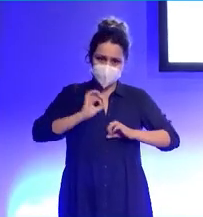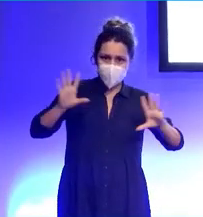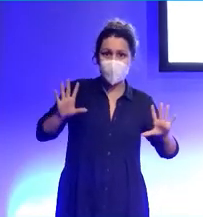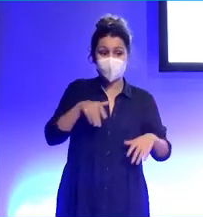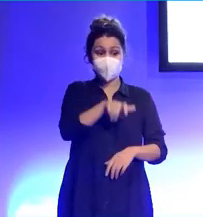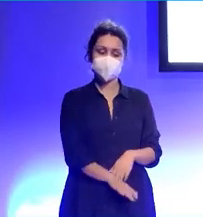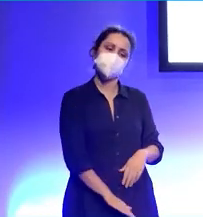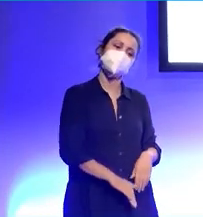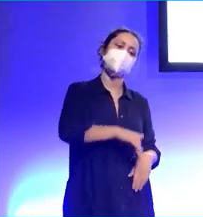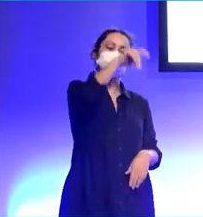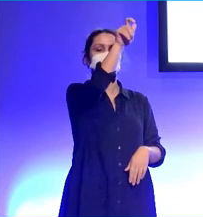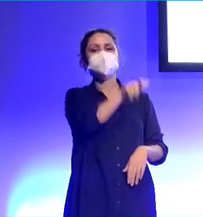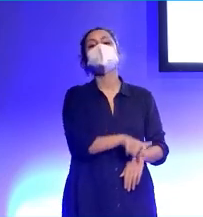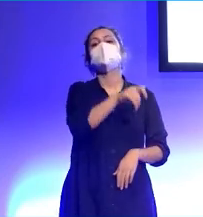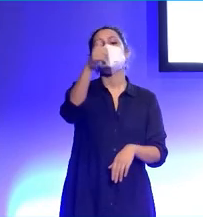te van a mirar un poco raro.